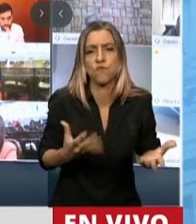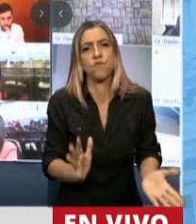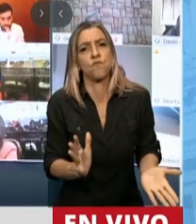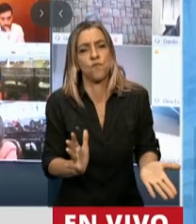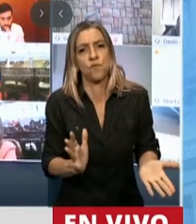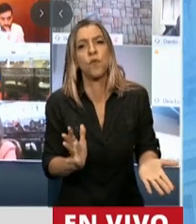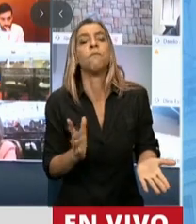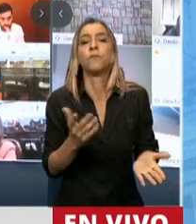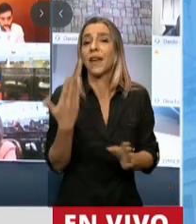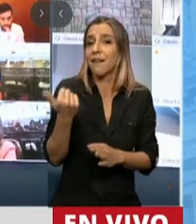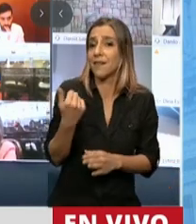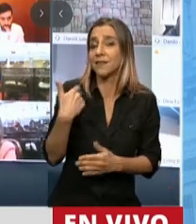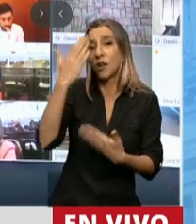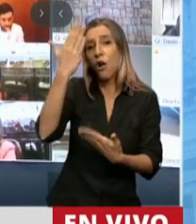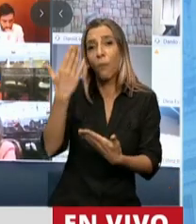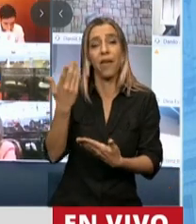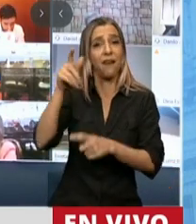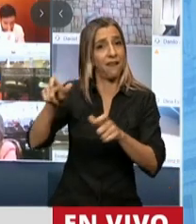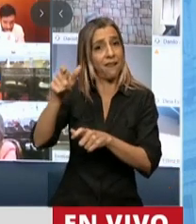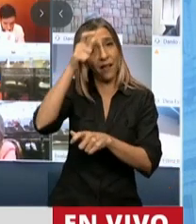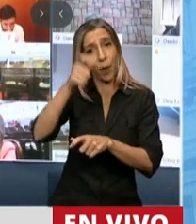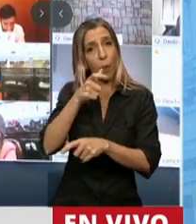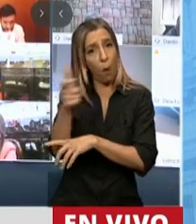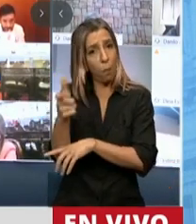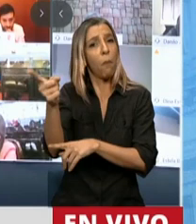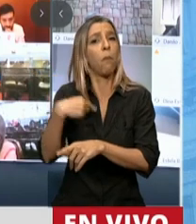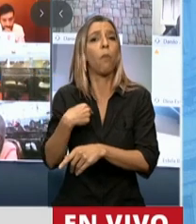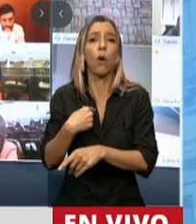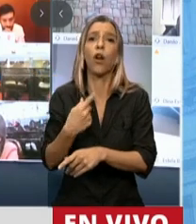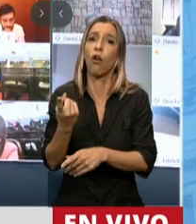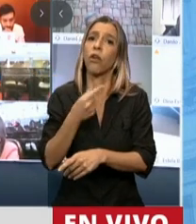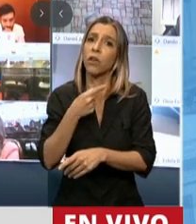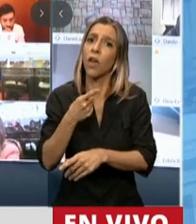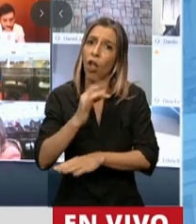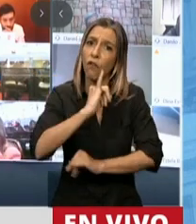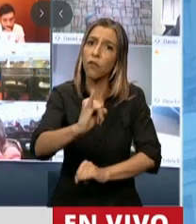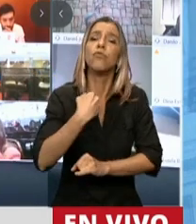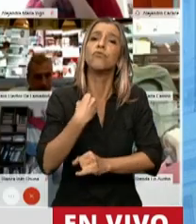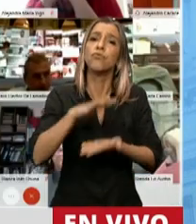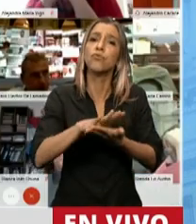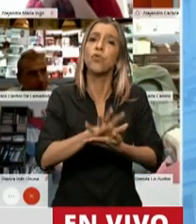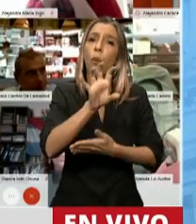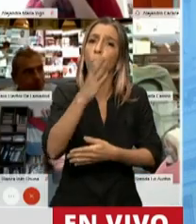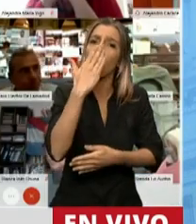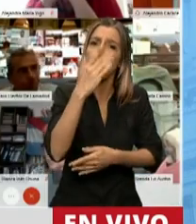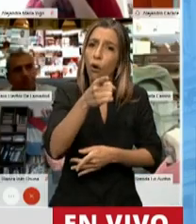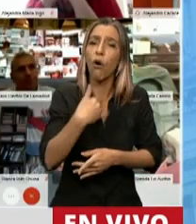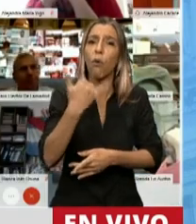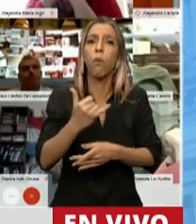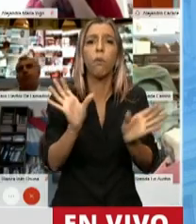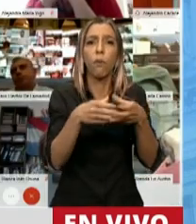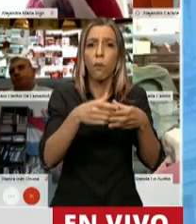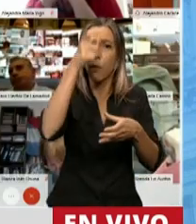homenaje a los bomberos y quiero citar textual una manifestación de bomberos cordobeses. Más de 25